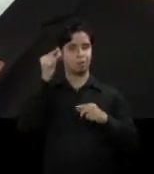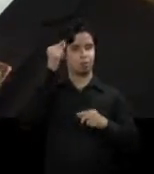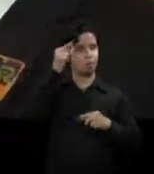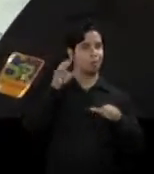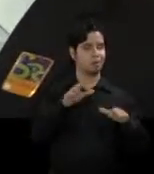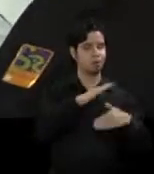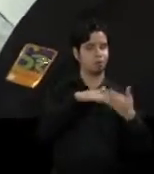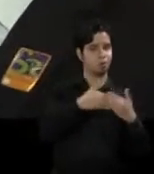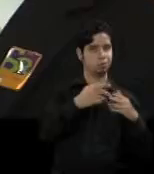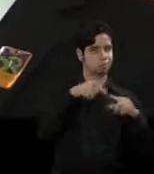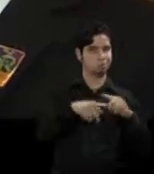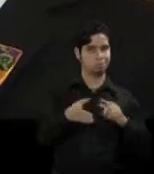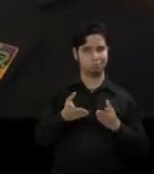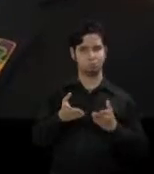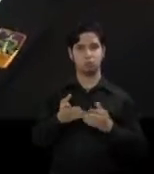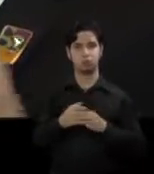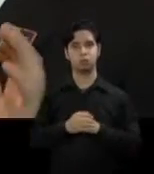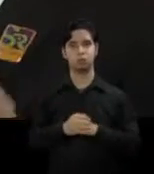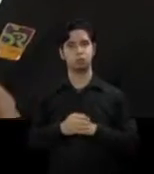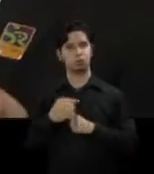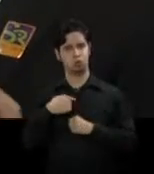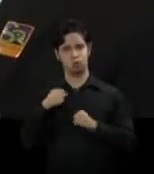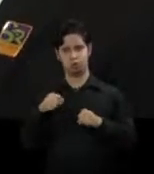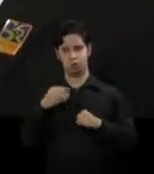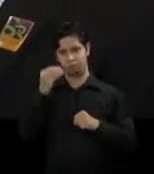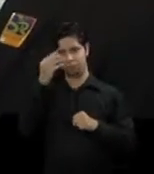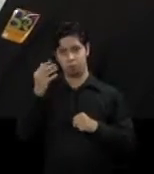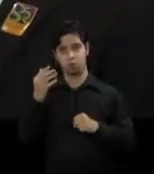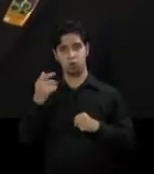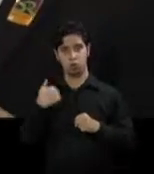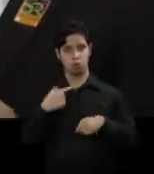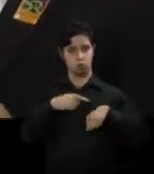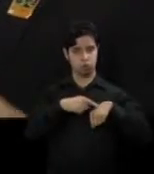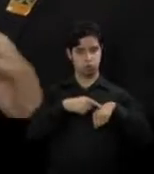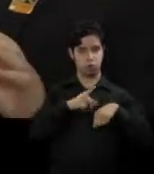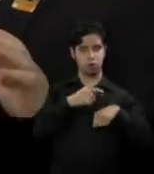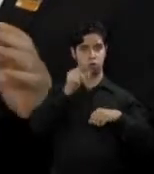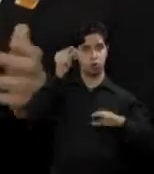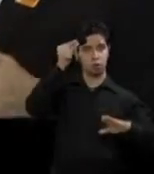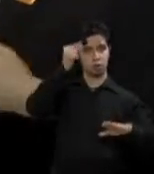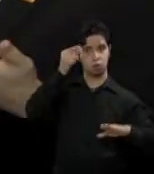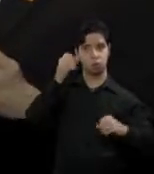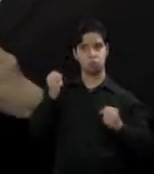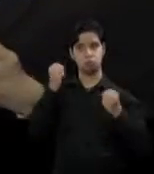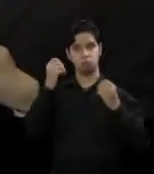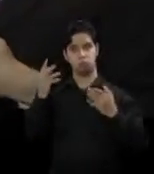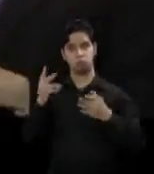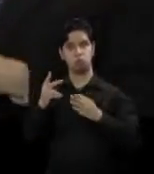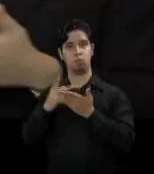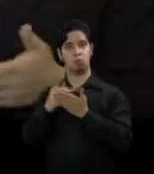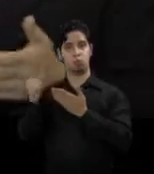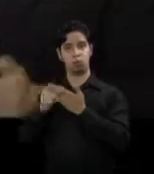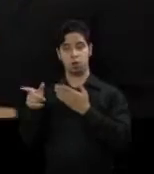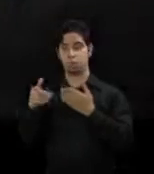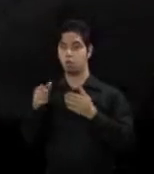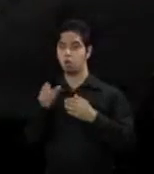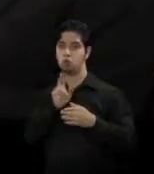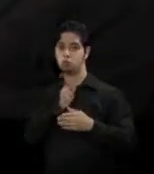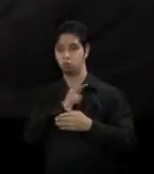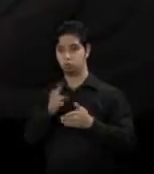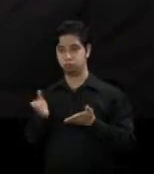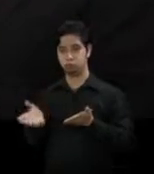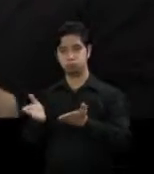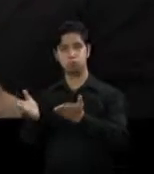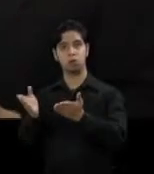todo. Y yo puedo dar testimonio porque llevo un tiempito en el gobierno y son múltiples los proyectos que he logrado con organizaciones no gubernamentales como